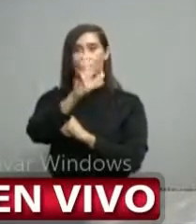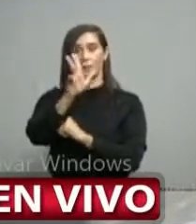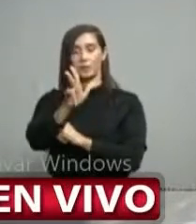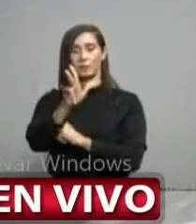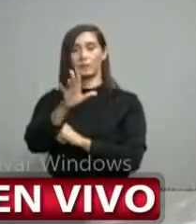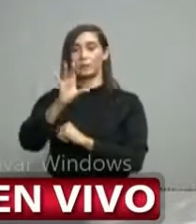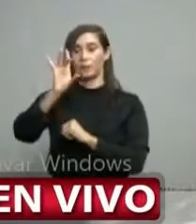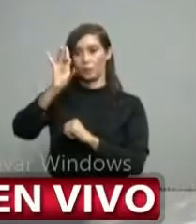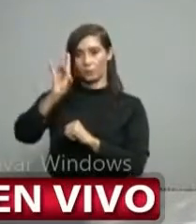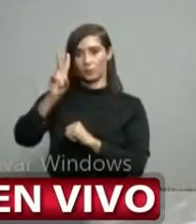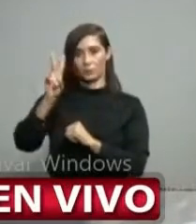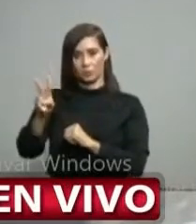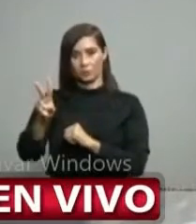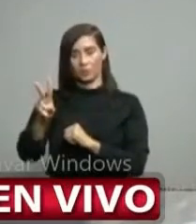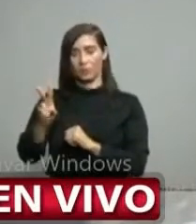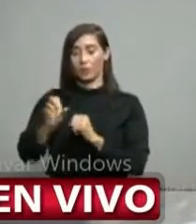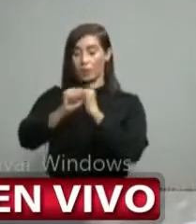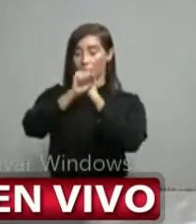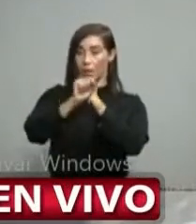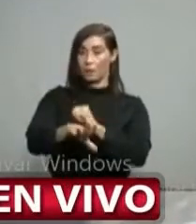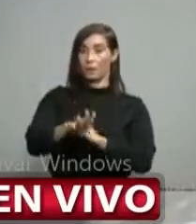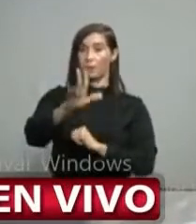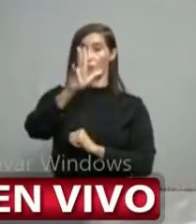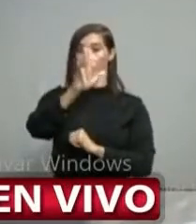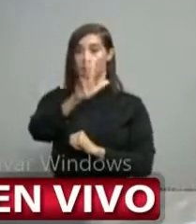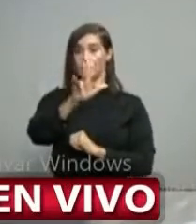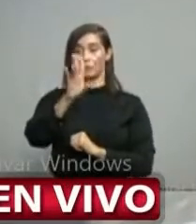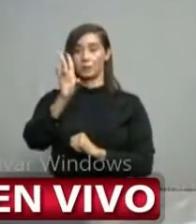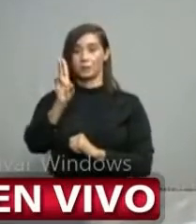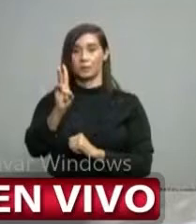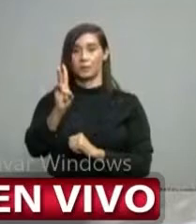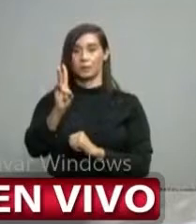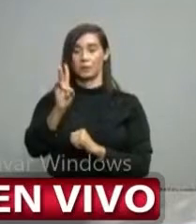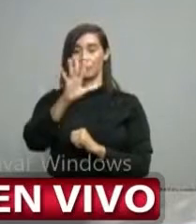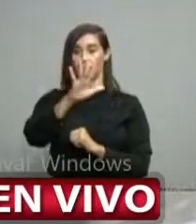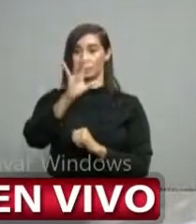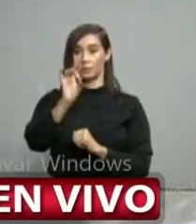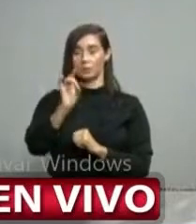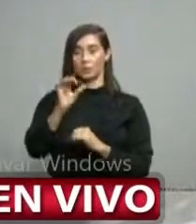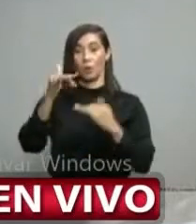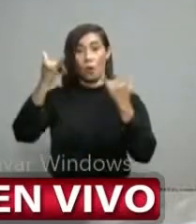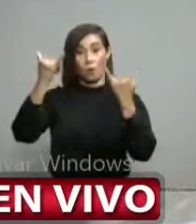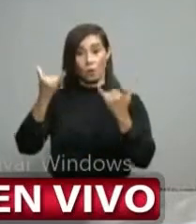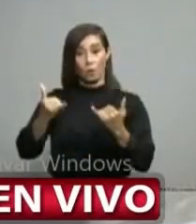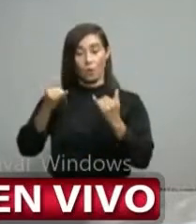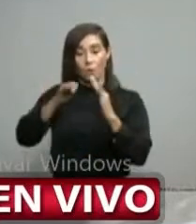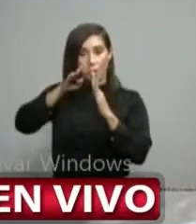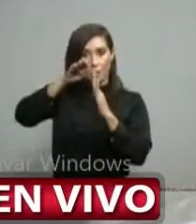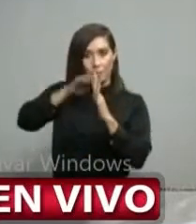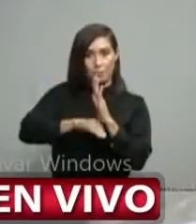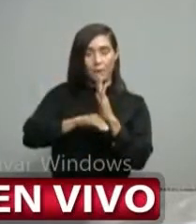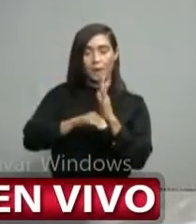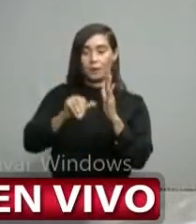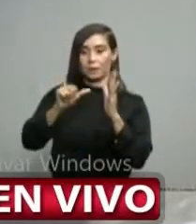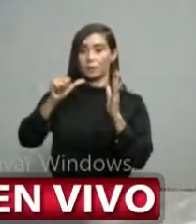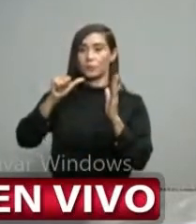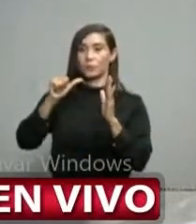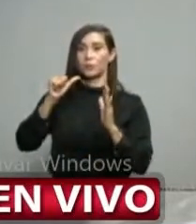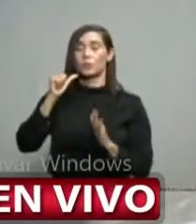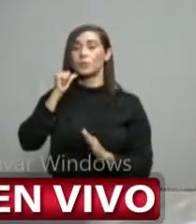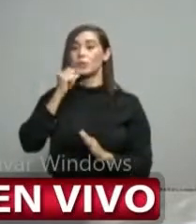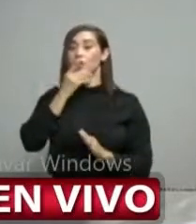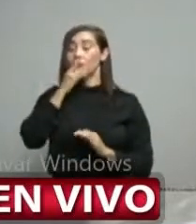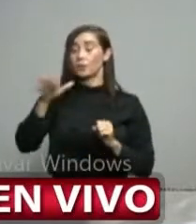en el 73 85 y hoy están reportando 54 en el Distrito Nacional.